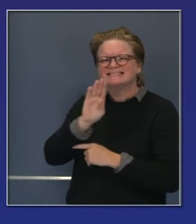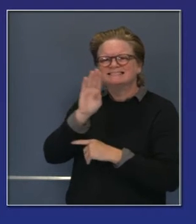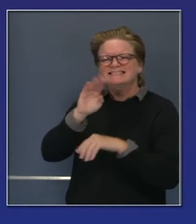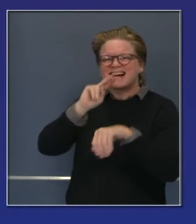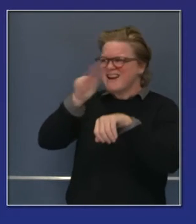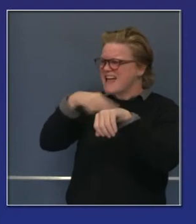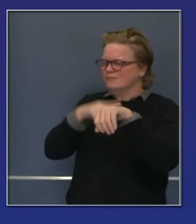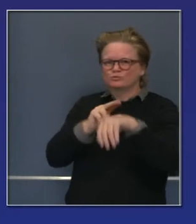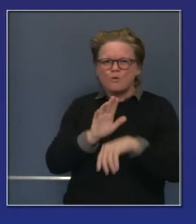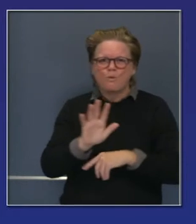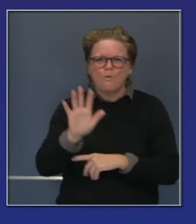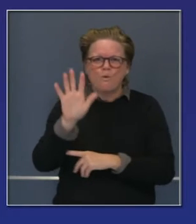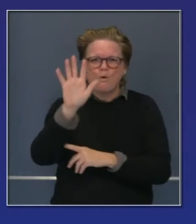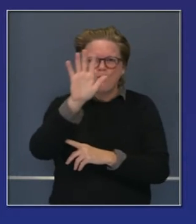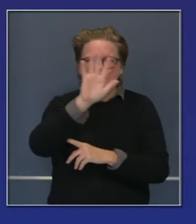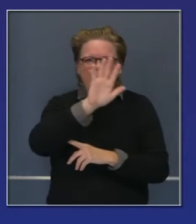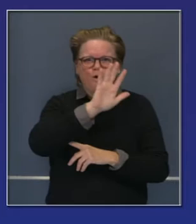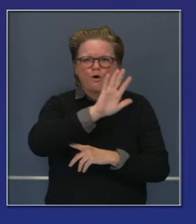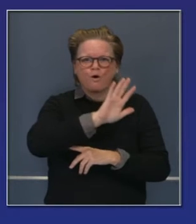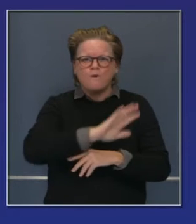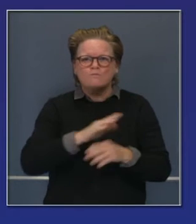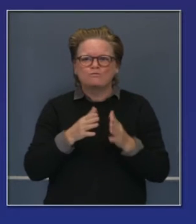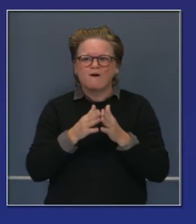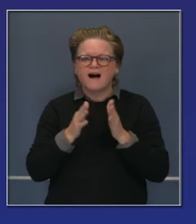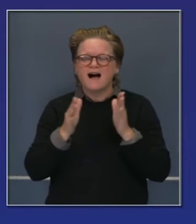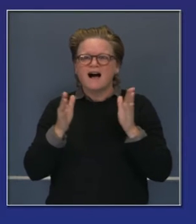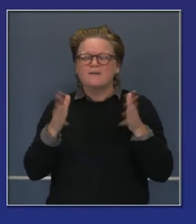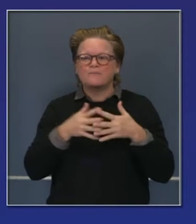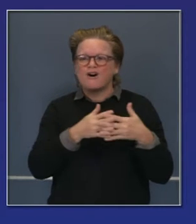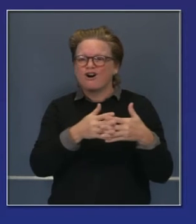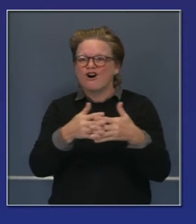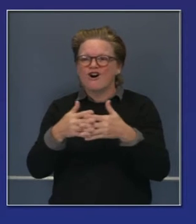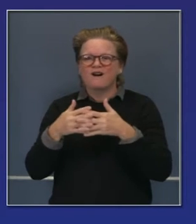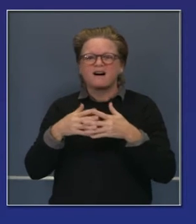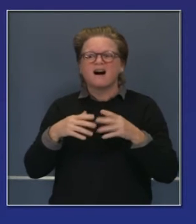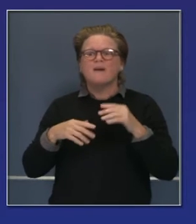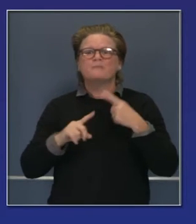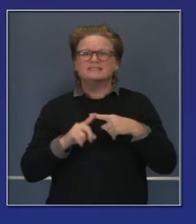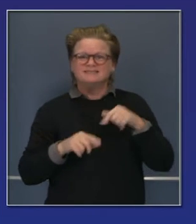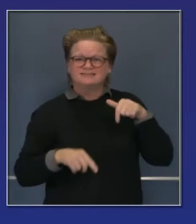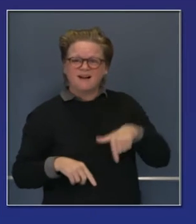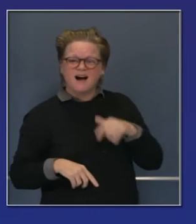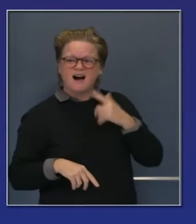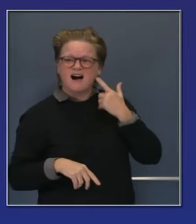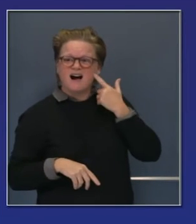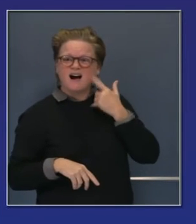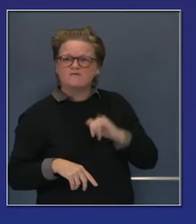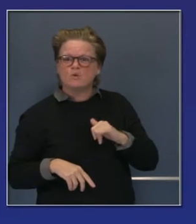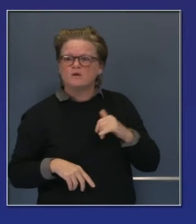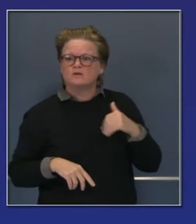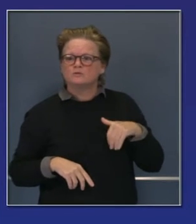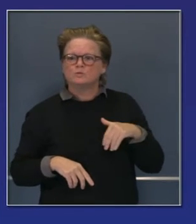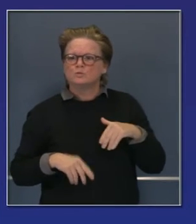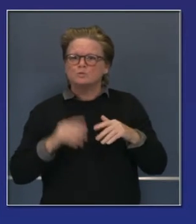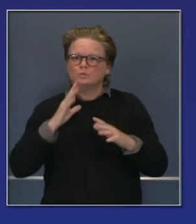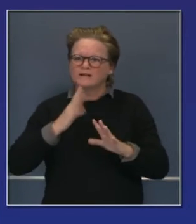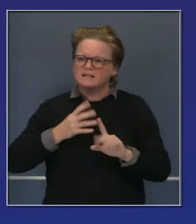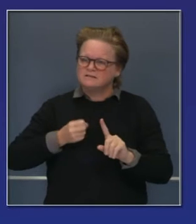estado de California. Podríamos perder 27 mil millones de dólares de apoyo federal que impactaría,